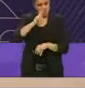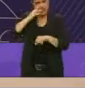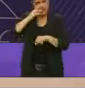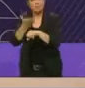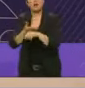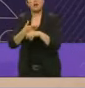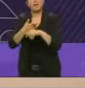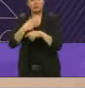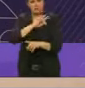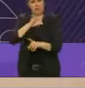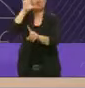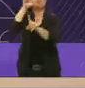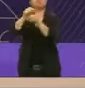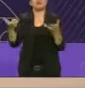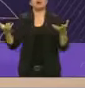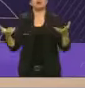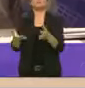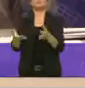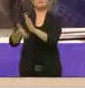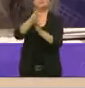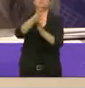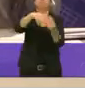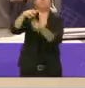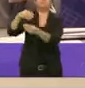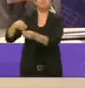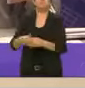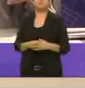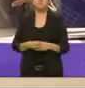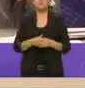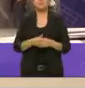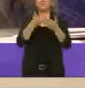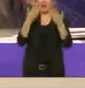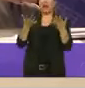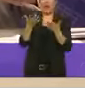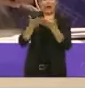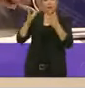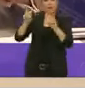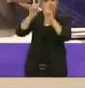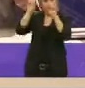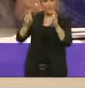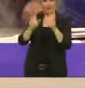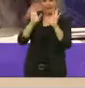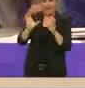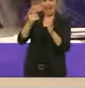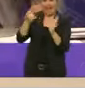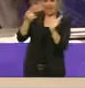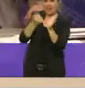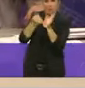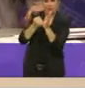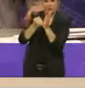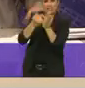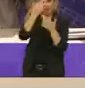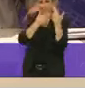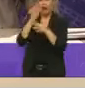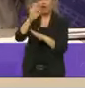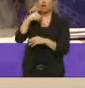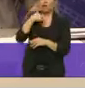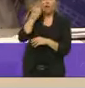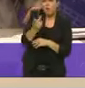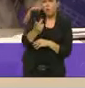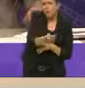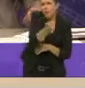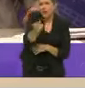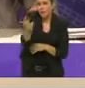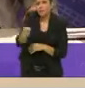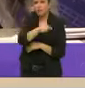lo vamos a lograr. Gracias, candidata. Ya tenemos oportunidad de entrar ahorita a materia también incluso de análisis de impuestos. Quiero plantearles una pregunta respecto